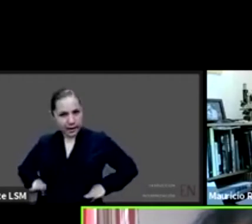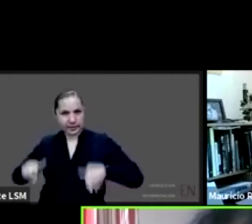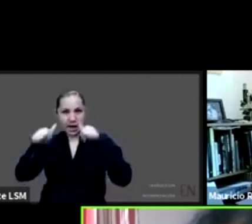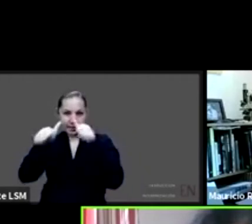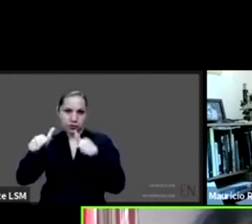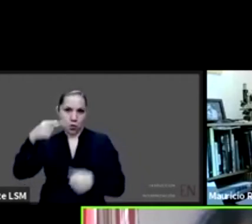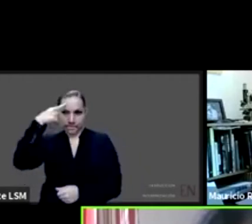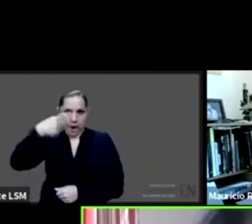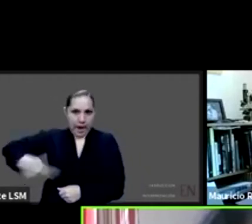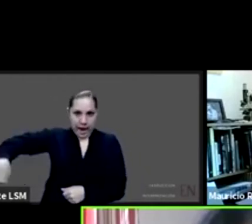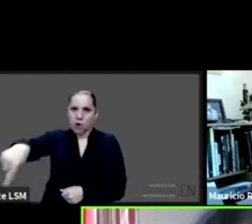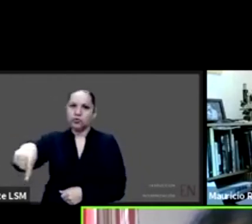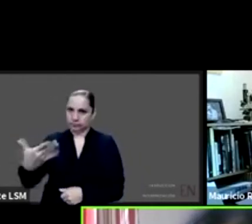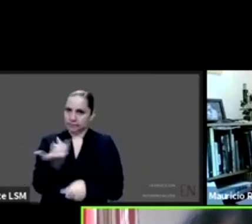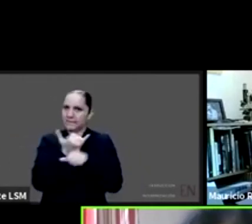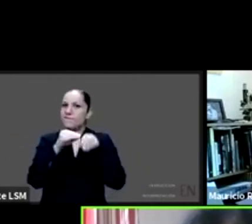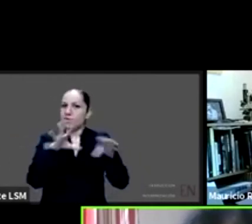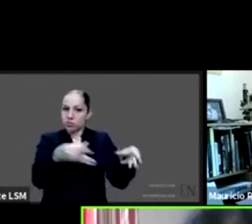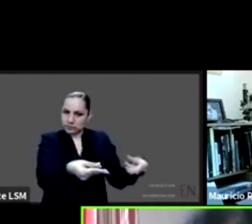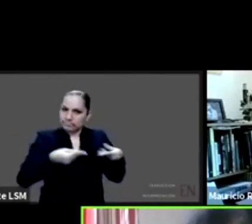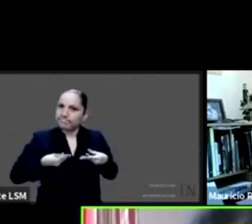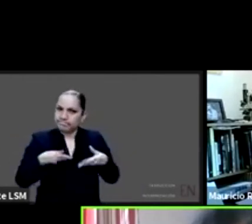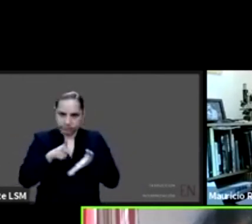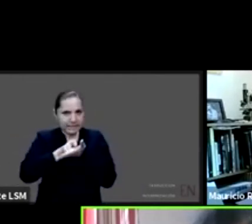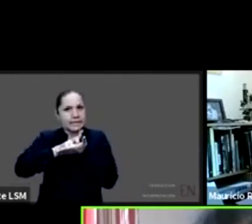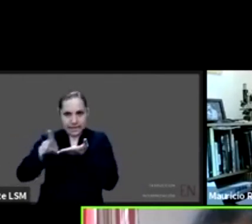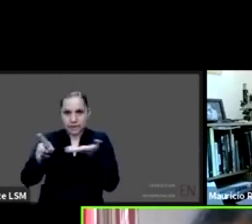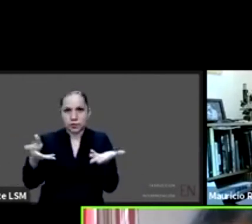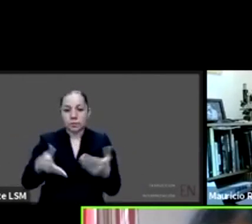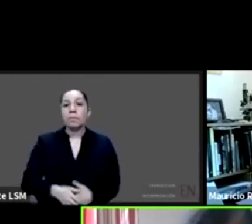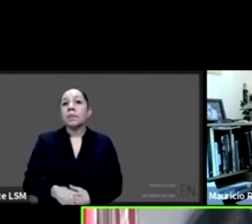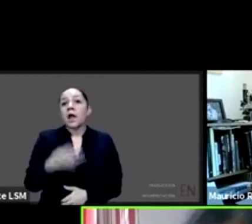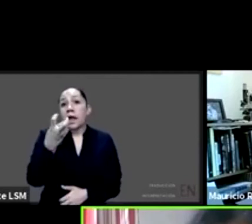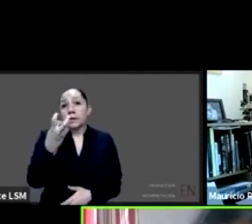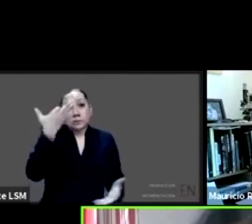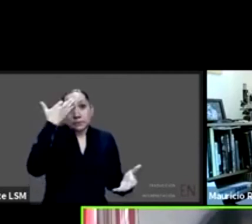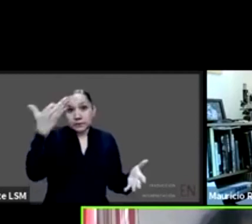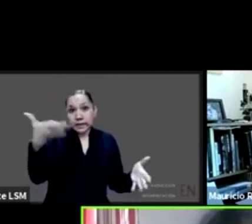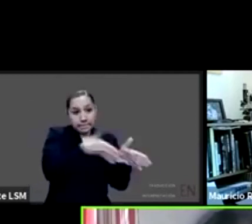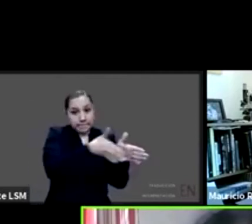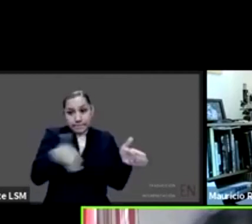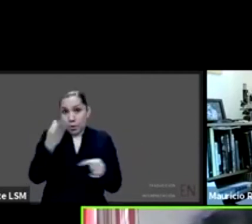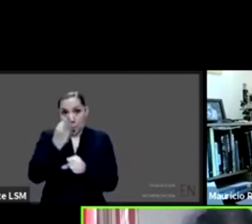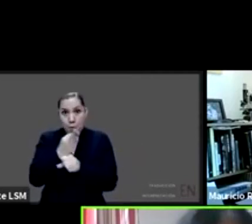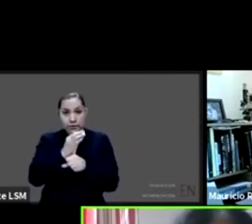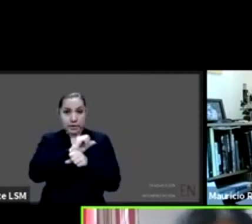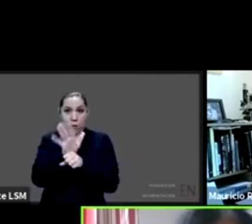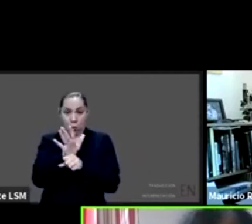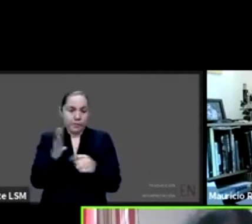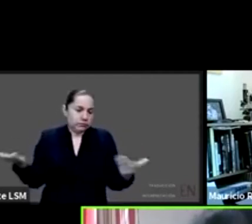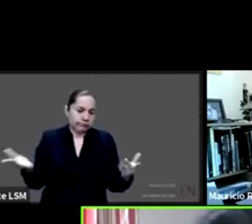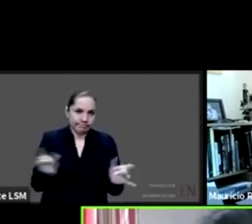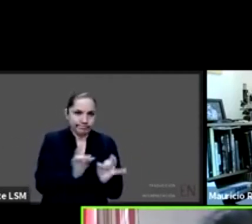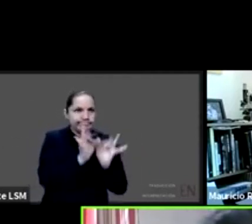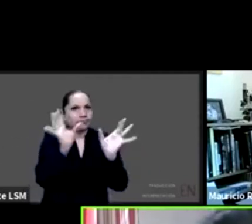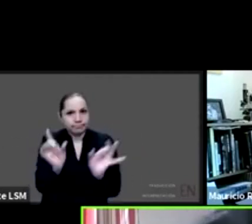informado. Básicamente estamos hablando de situaciones extraordinarias, lo que estamos enfrentando a eso, pero no por ser